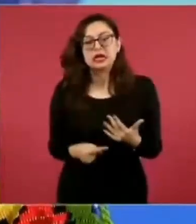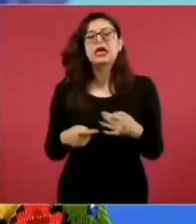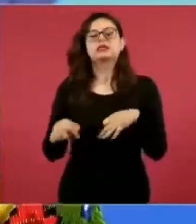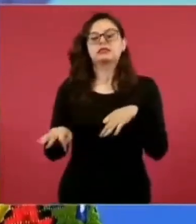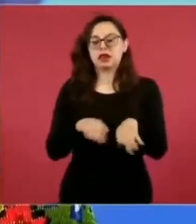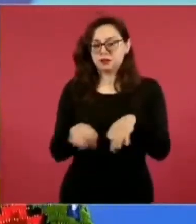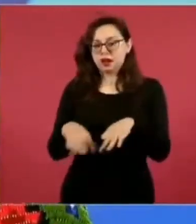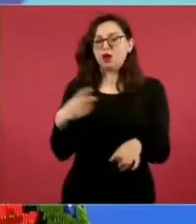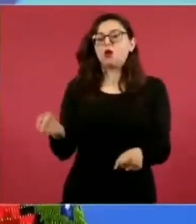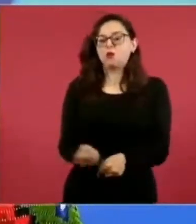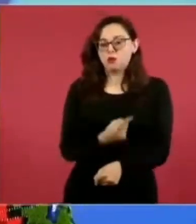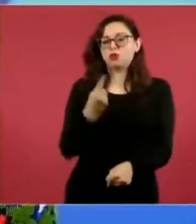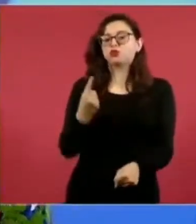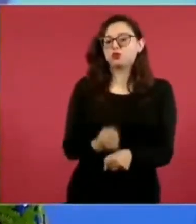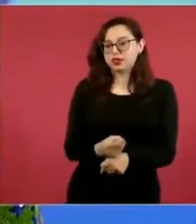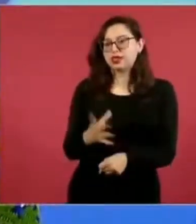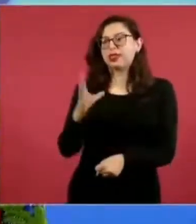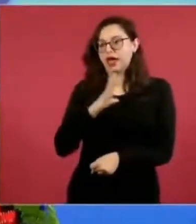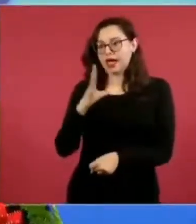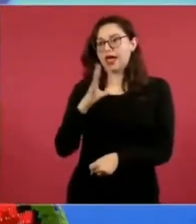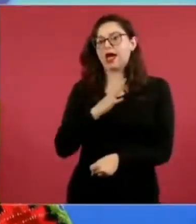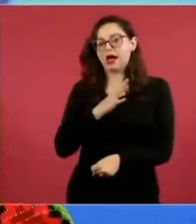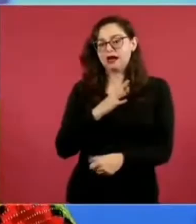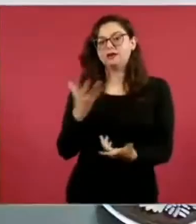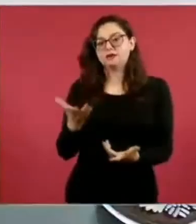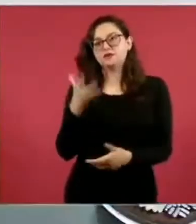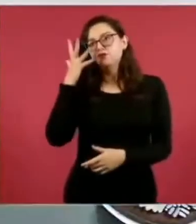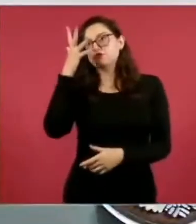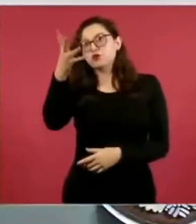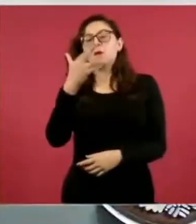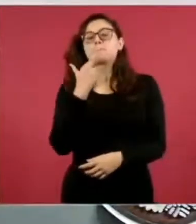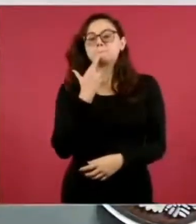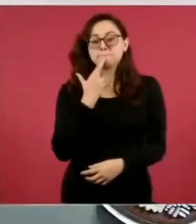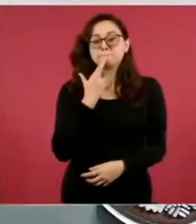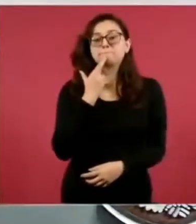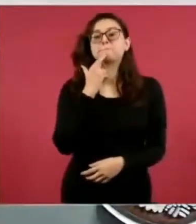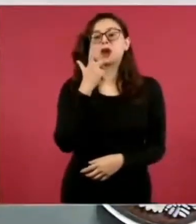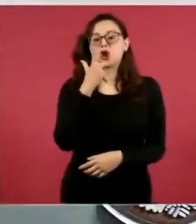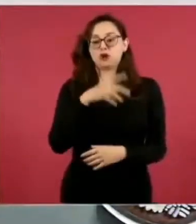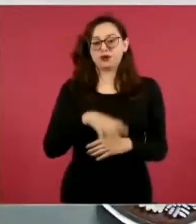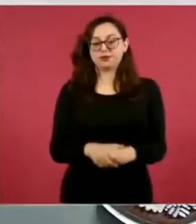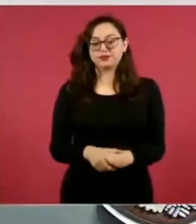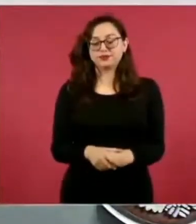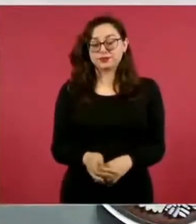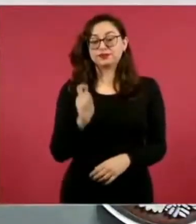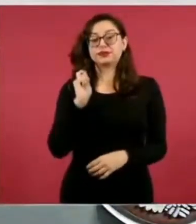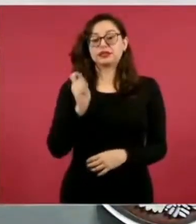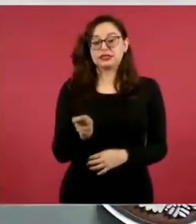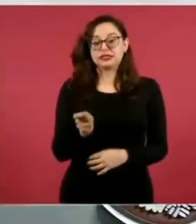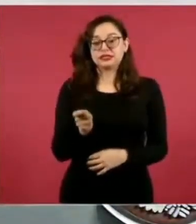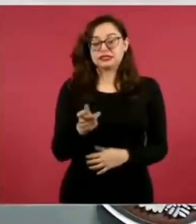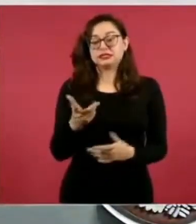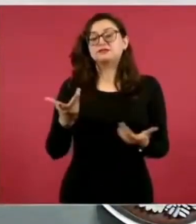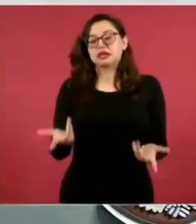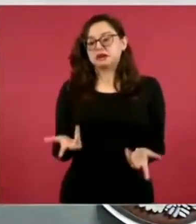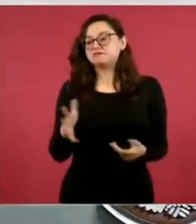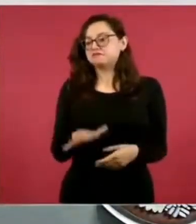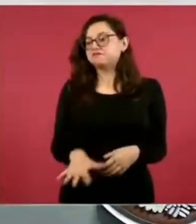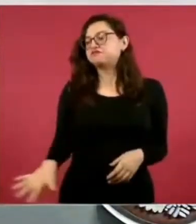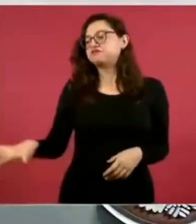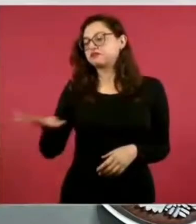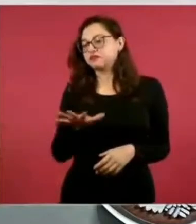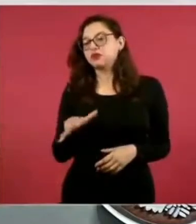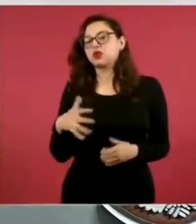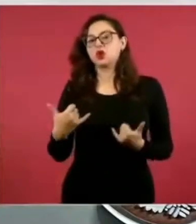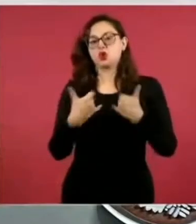también el Tren Maya ofrece un mejor futuro. Significa que cerca de los jóvenes ven de